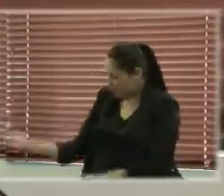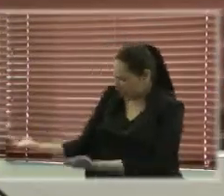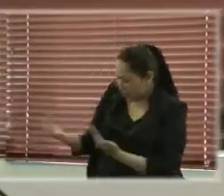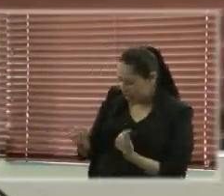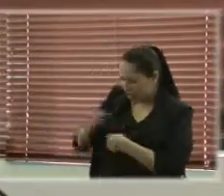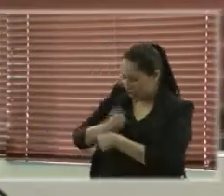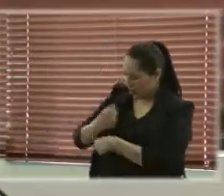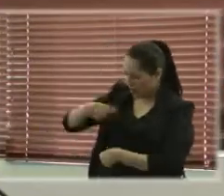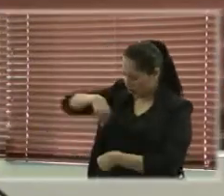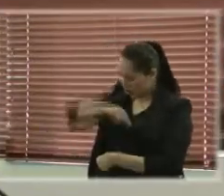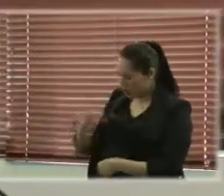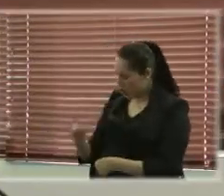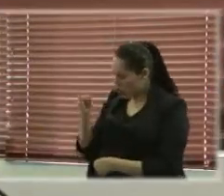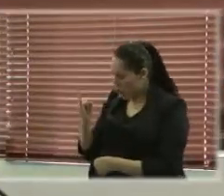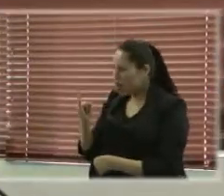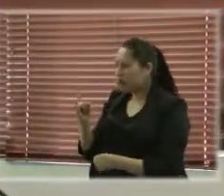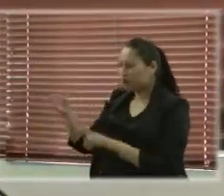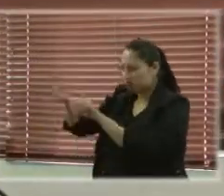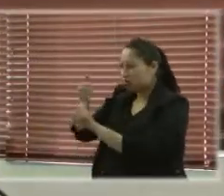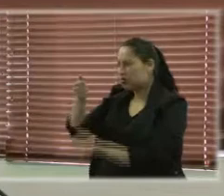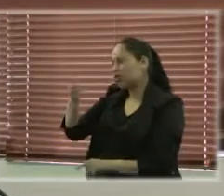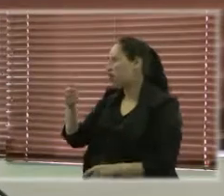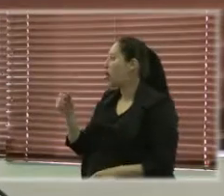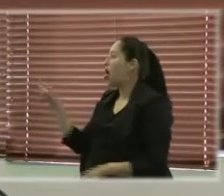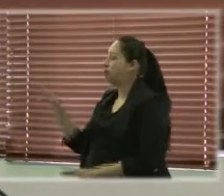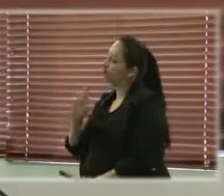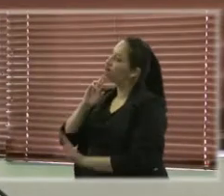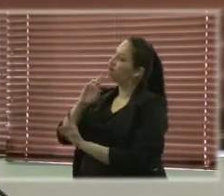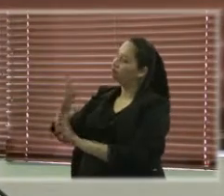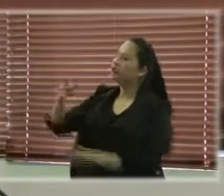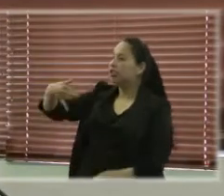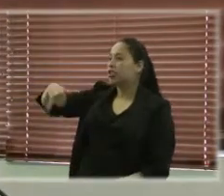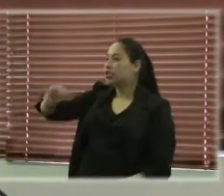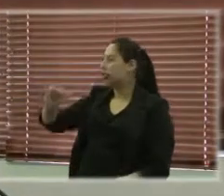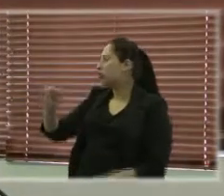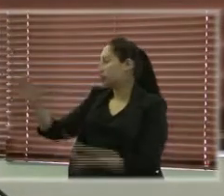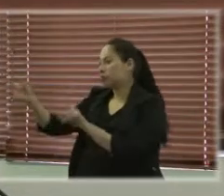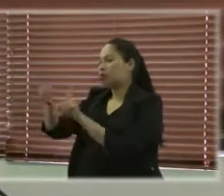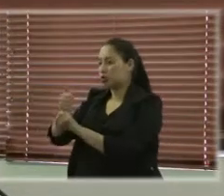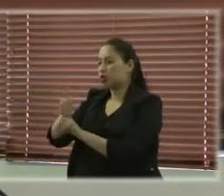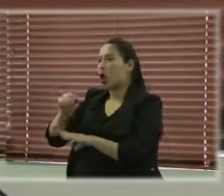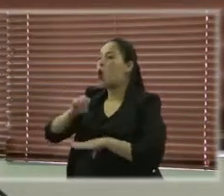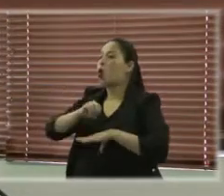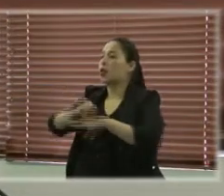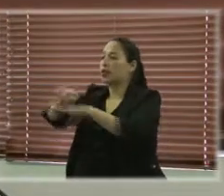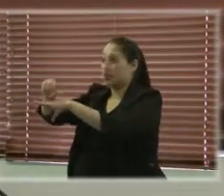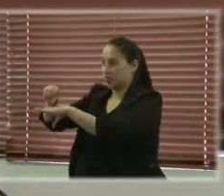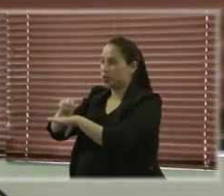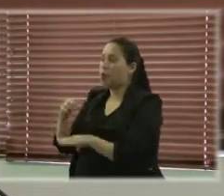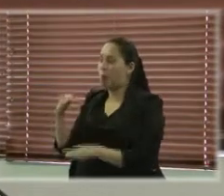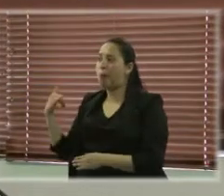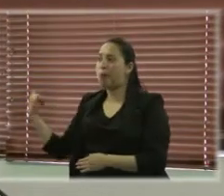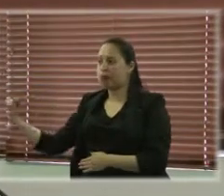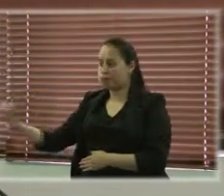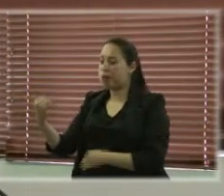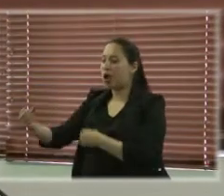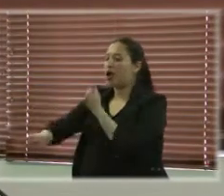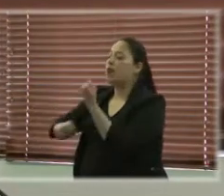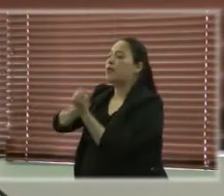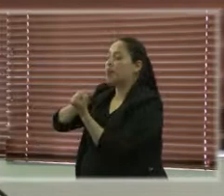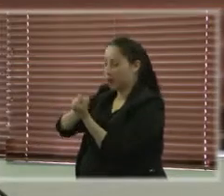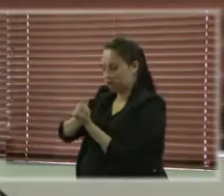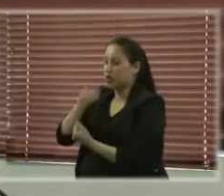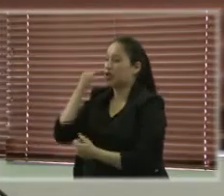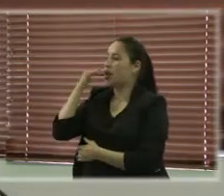Sí, sí hay dentro de las organizaciones que apoyan a